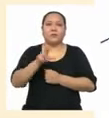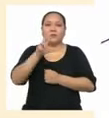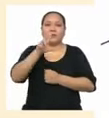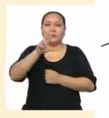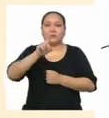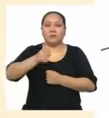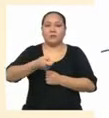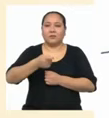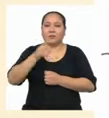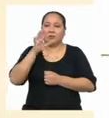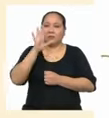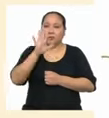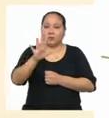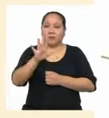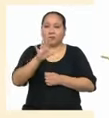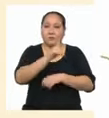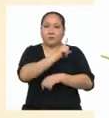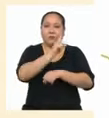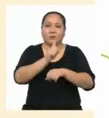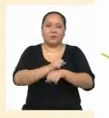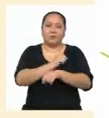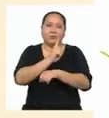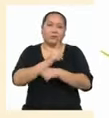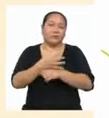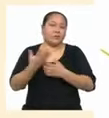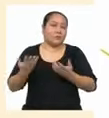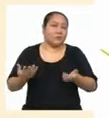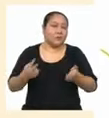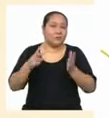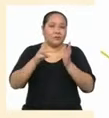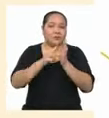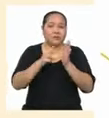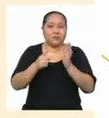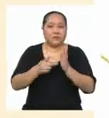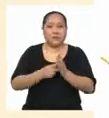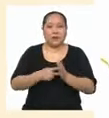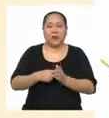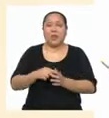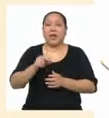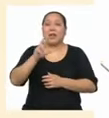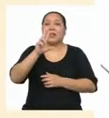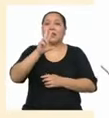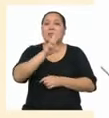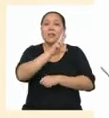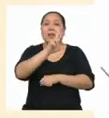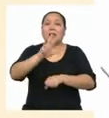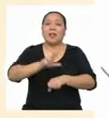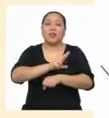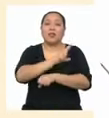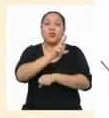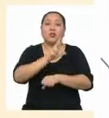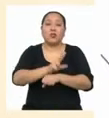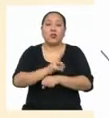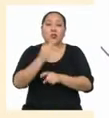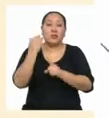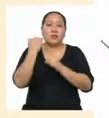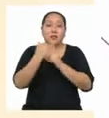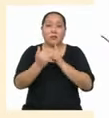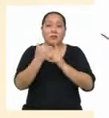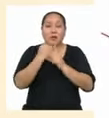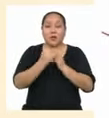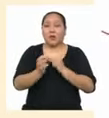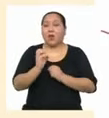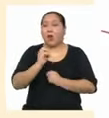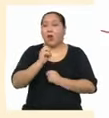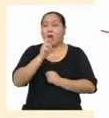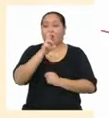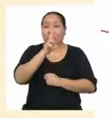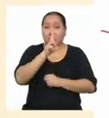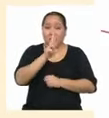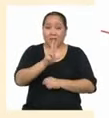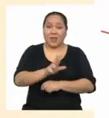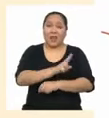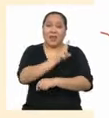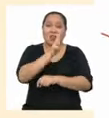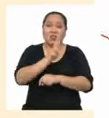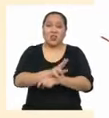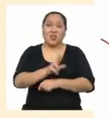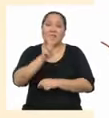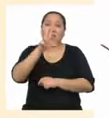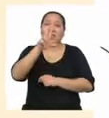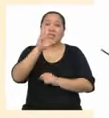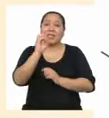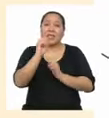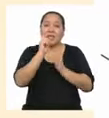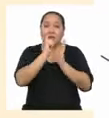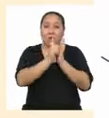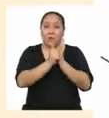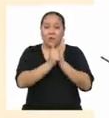,5 horas Es decir 3 horas Y media O 3 horas Y 30 minutos Ese